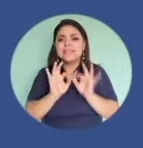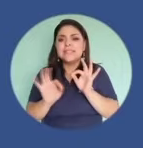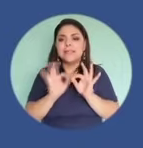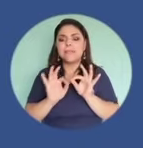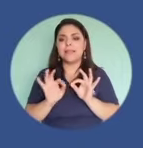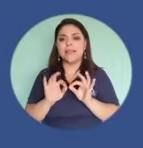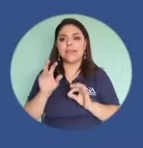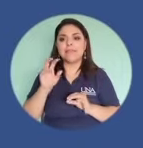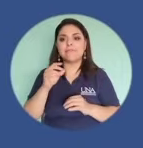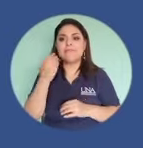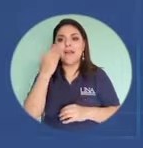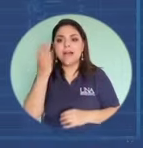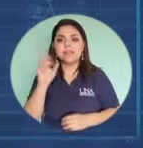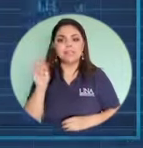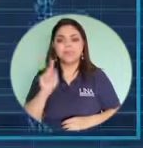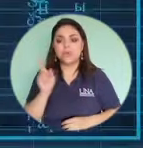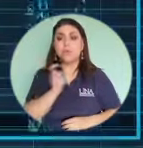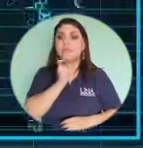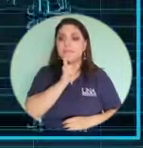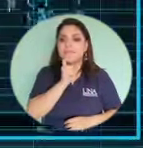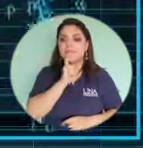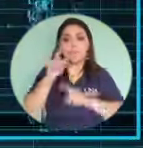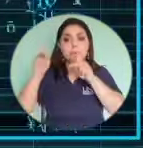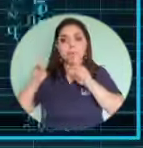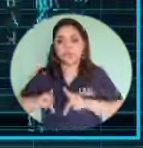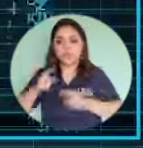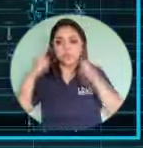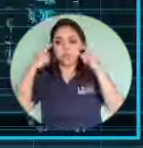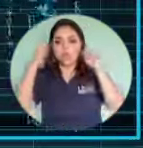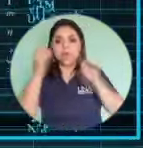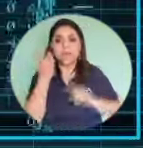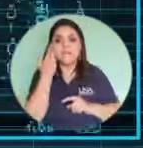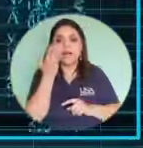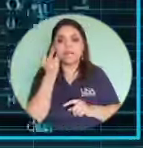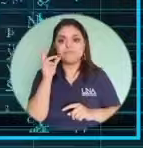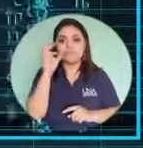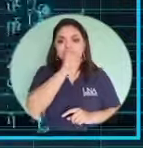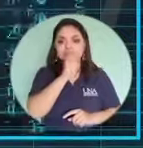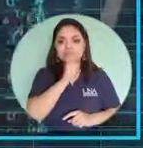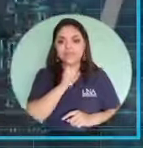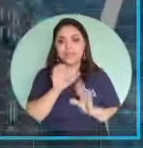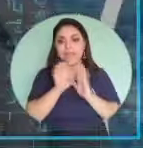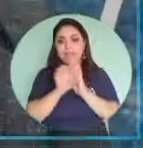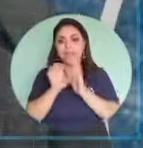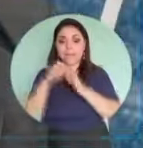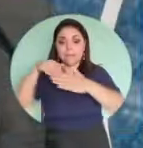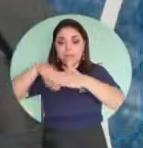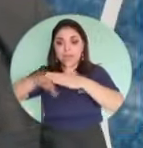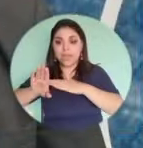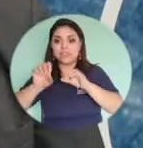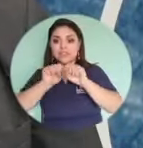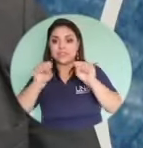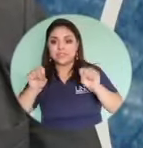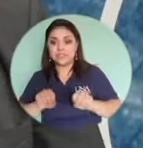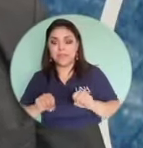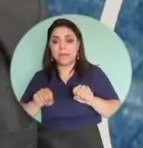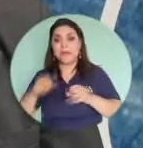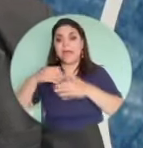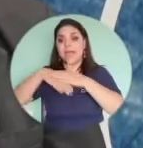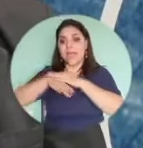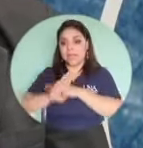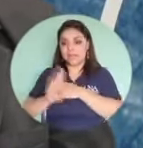simplemente que no puedan averiguar esa esa esa esa clave porque si van a entrar a un sistema si van a entrar a mi a